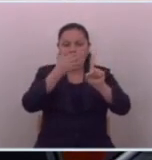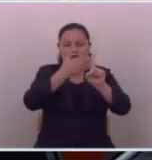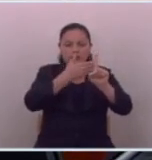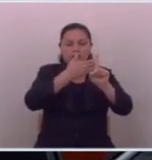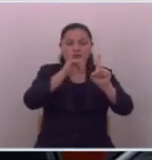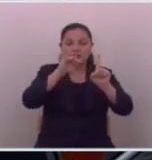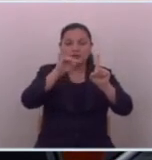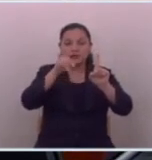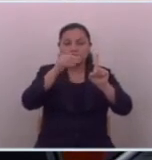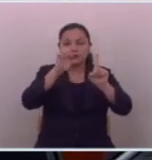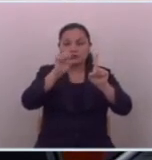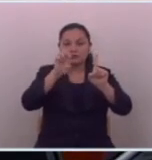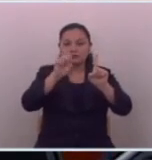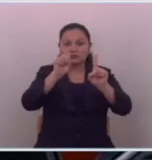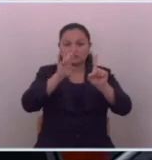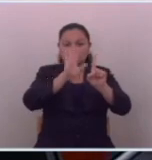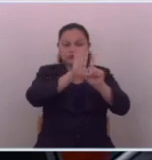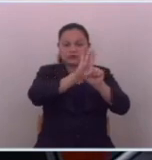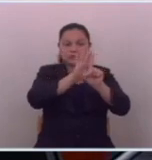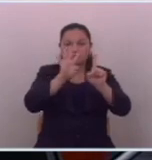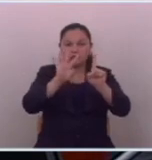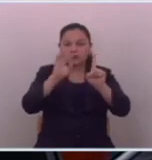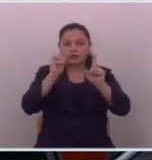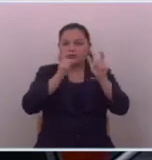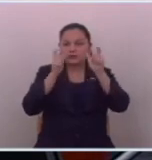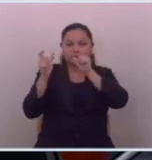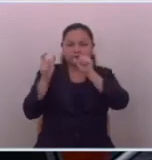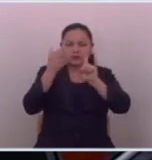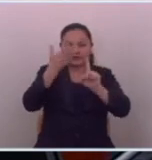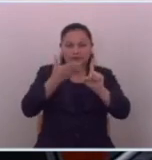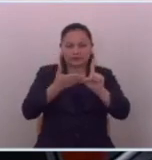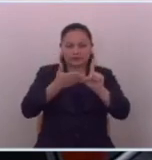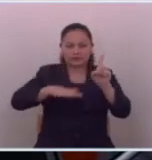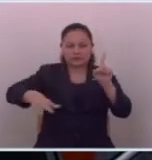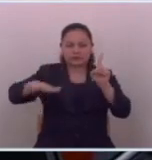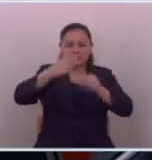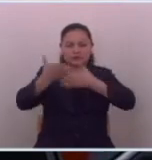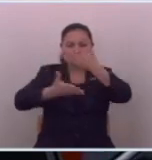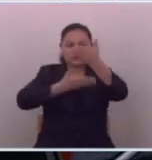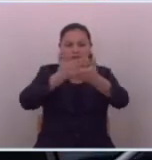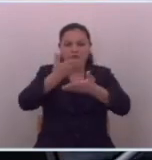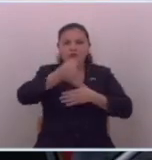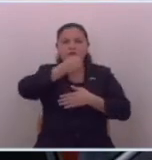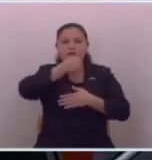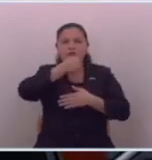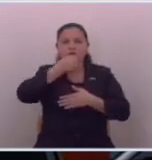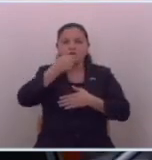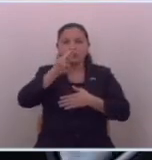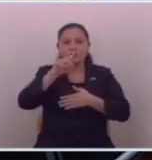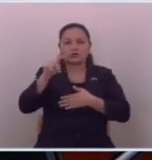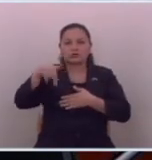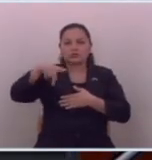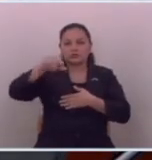Antonio Alá Guevara de 40 años de edad área de mercadeo de radio Guazapa